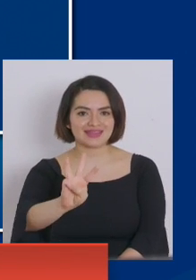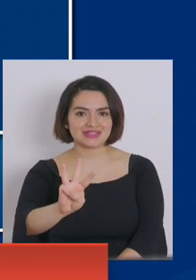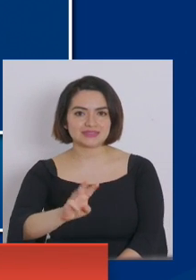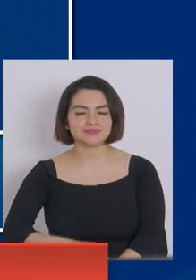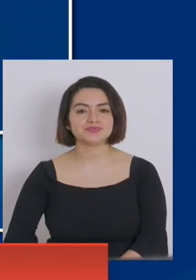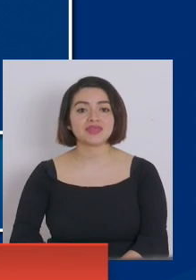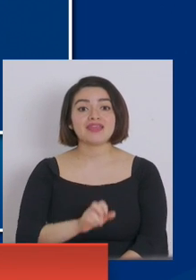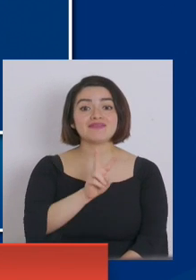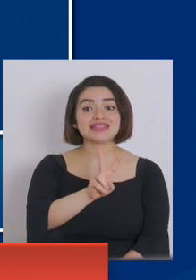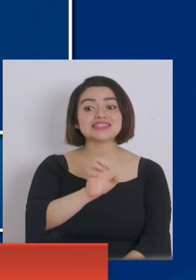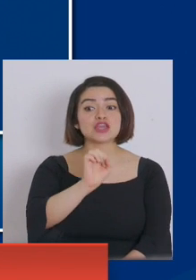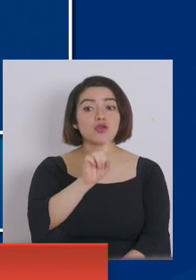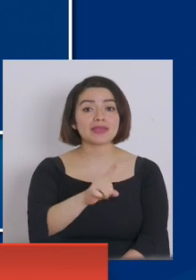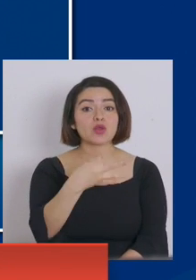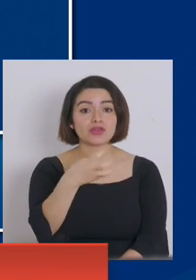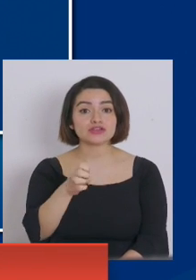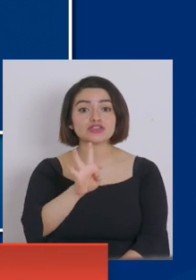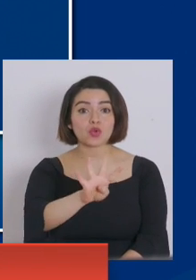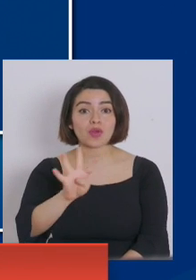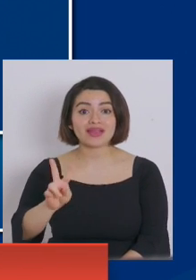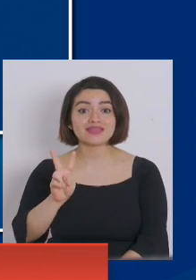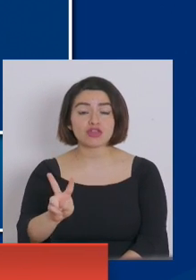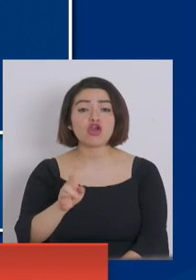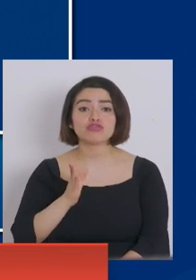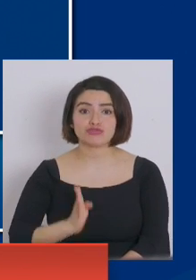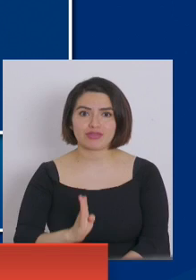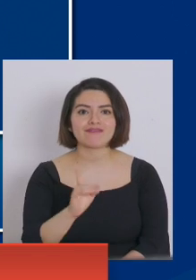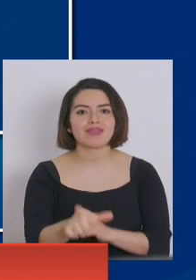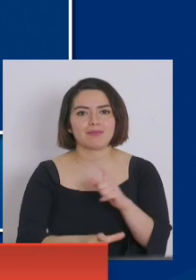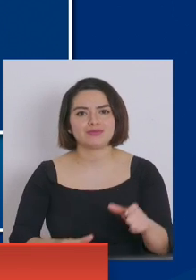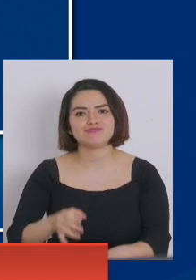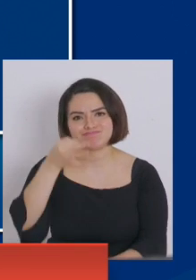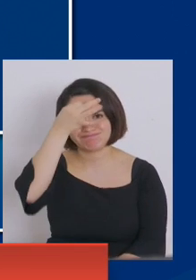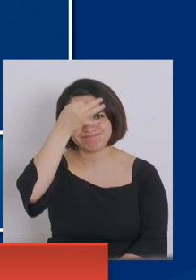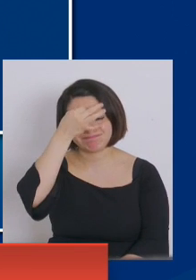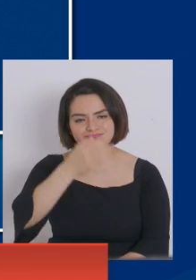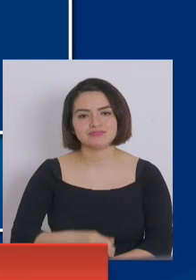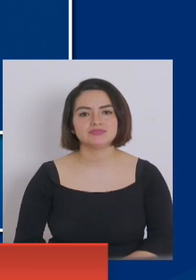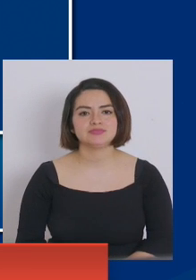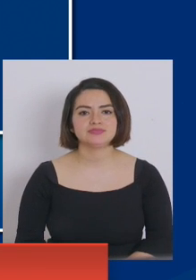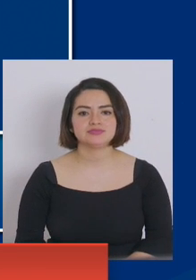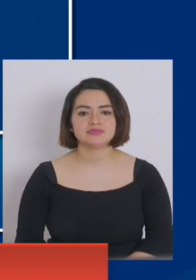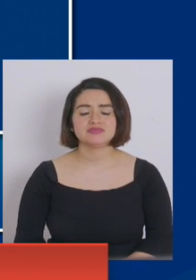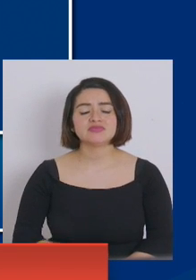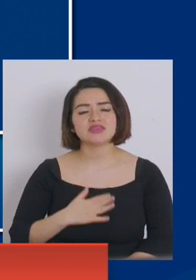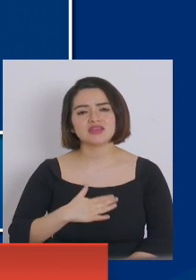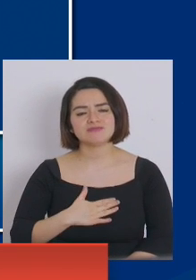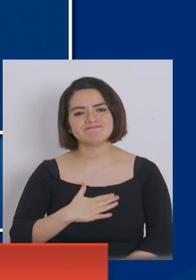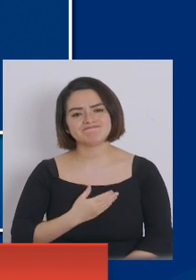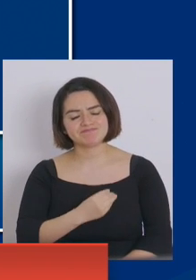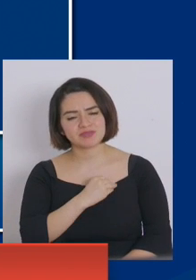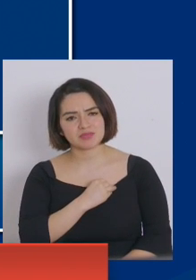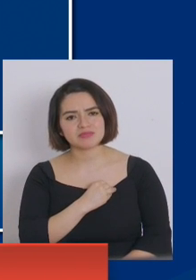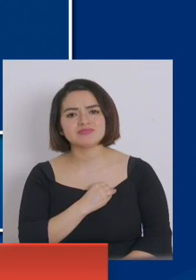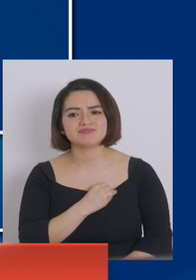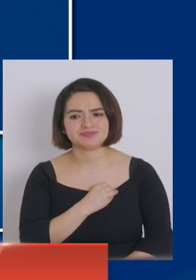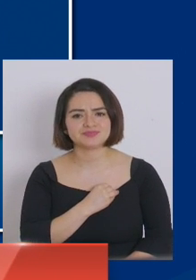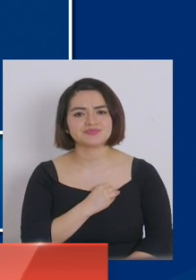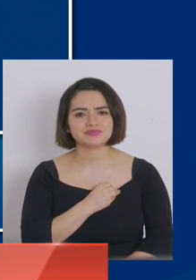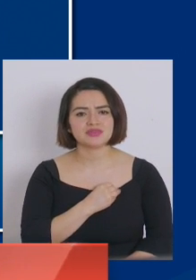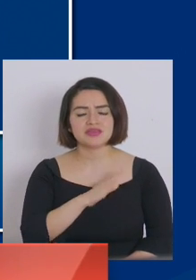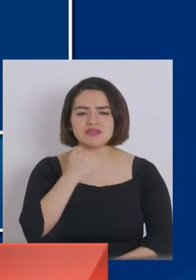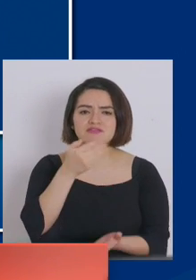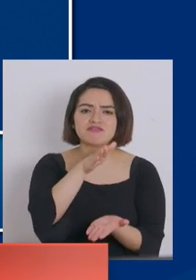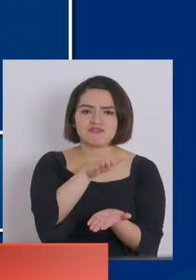25.442 son personas activas. Quiero lamentar el fallecimiento, de acuerdo a la